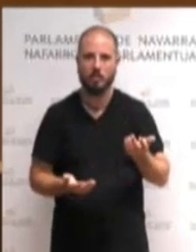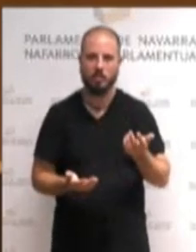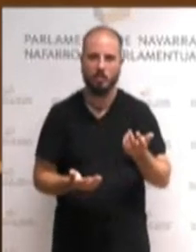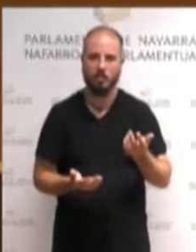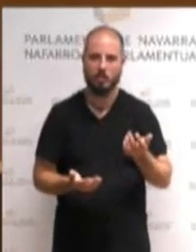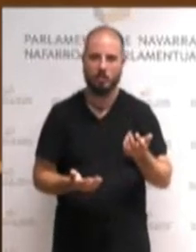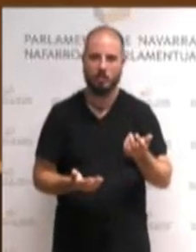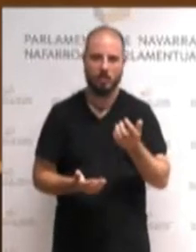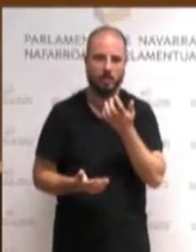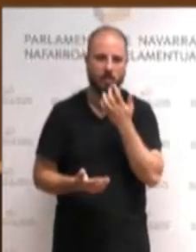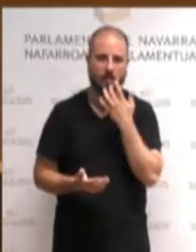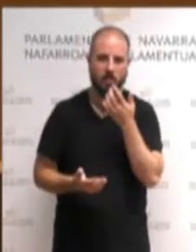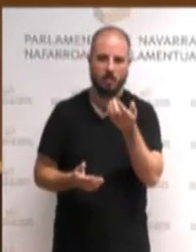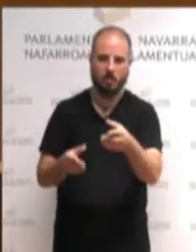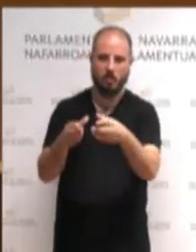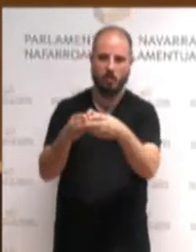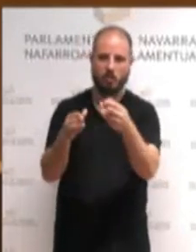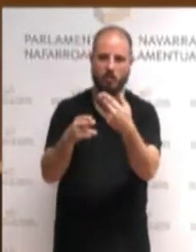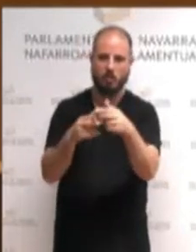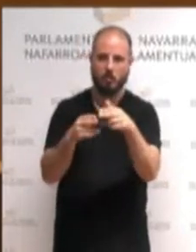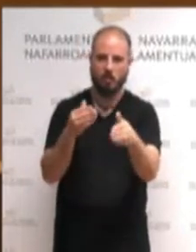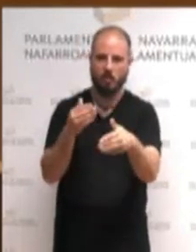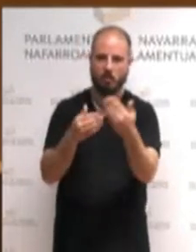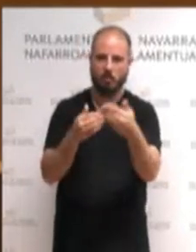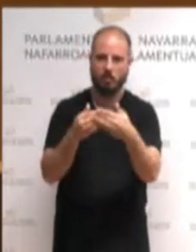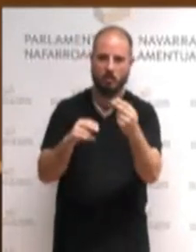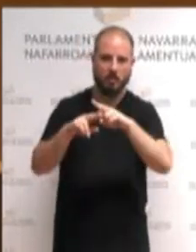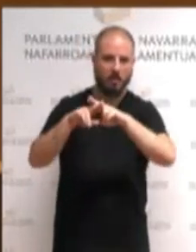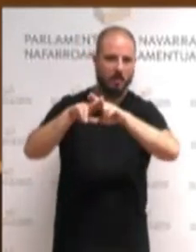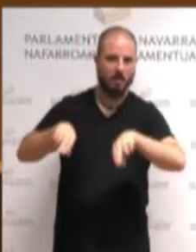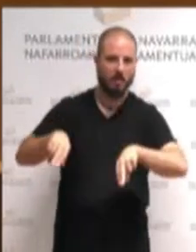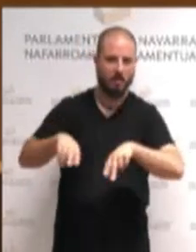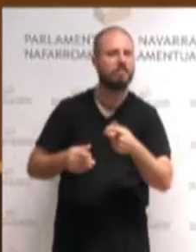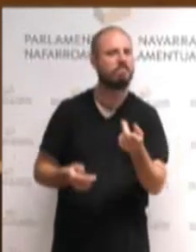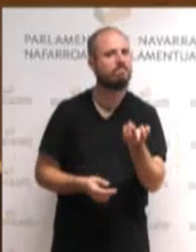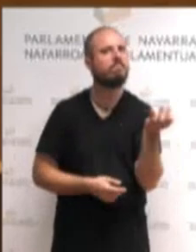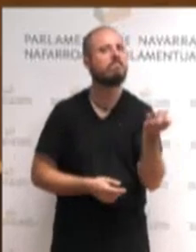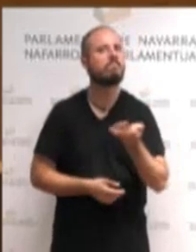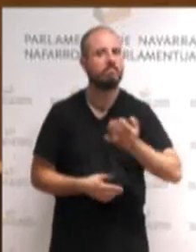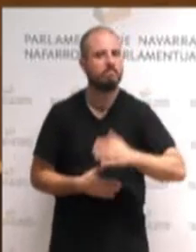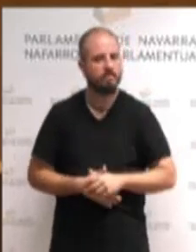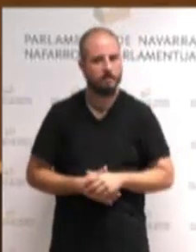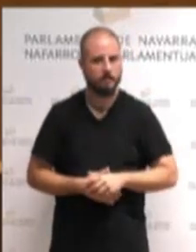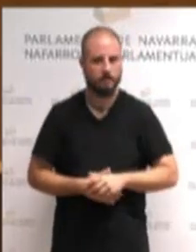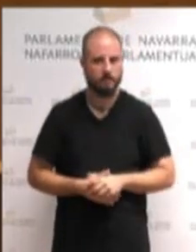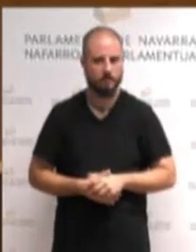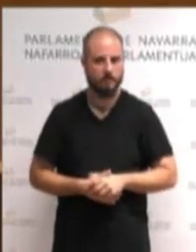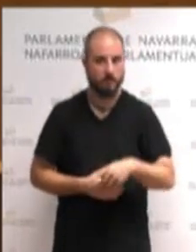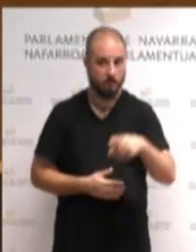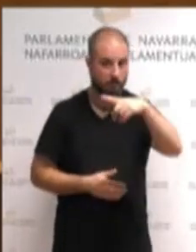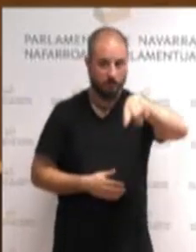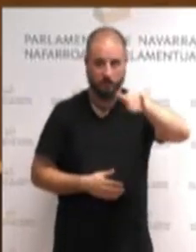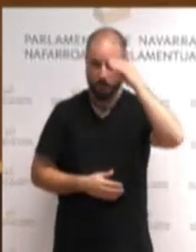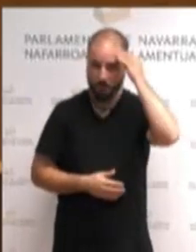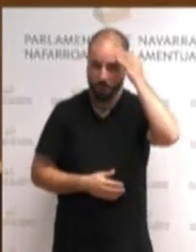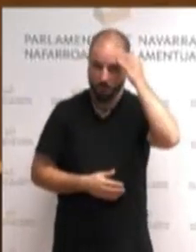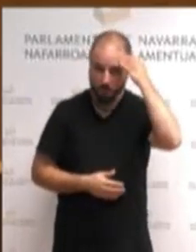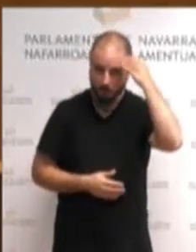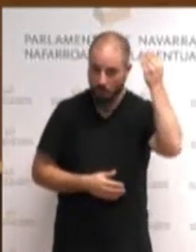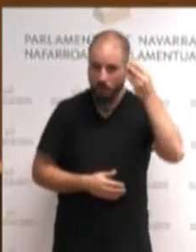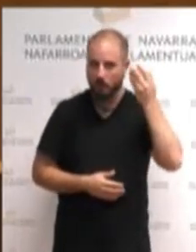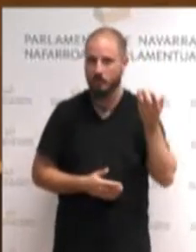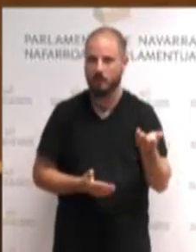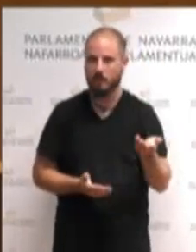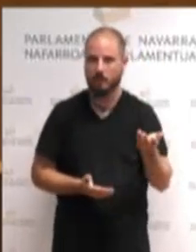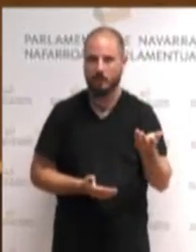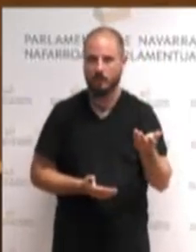tipo de veto a alguna fuerza progresista de esta Cámara. ¿Lo han pensado? ¿Han valorado las consecuencias?